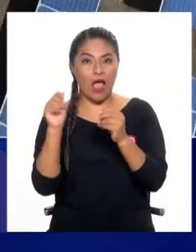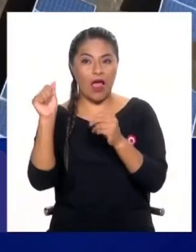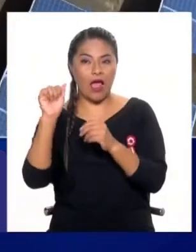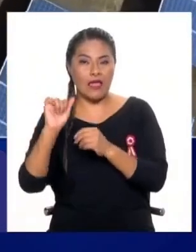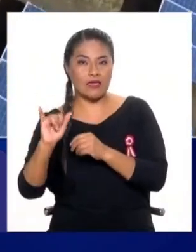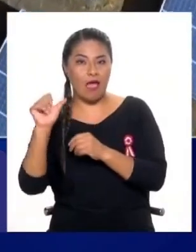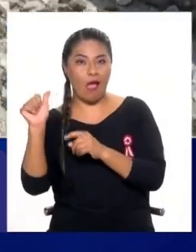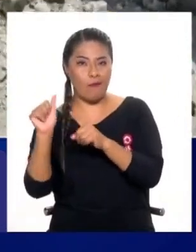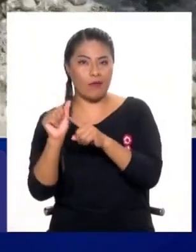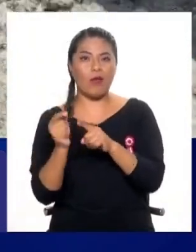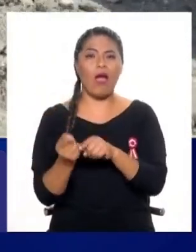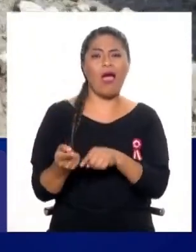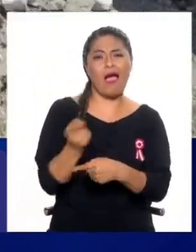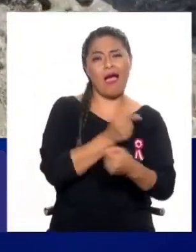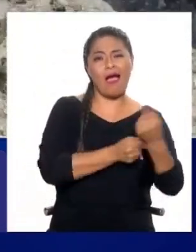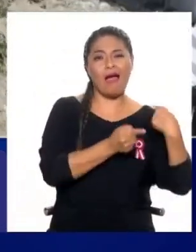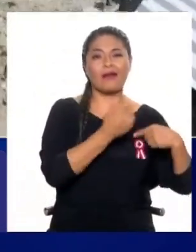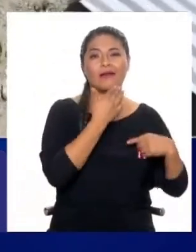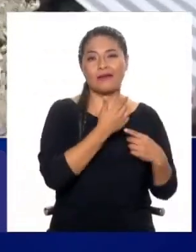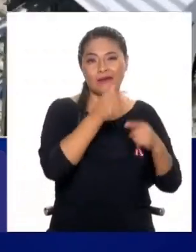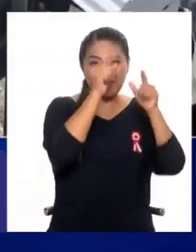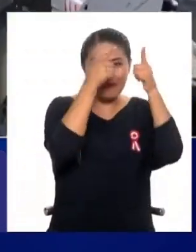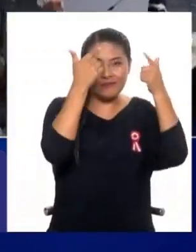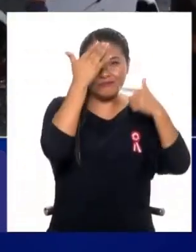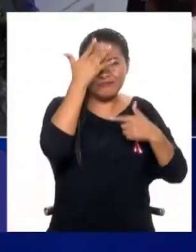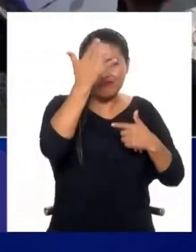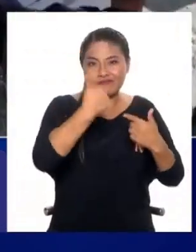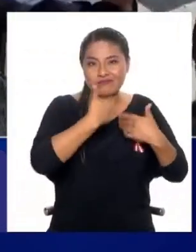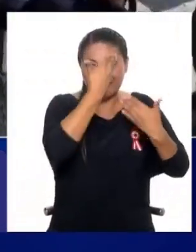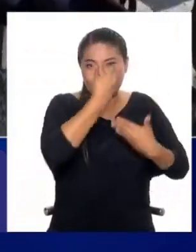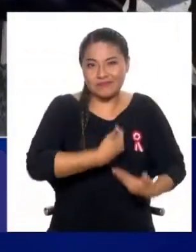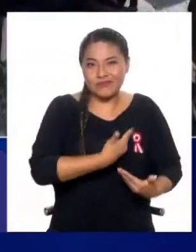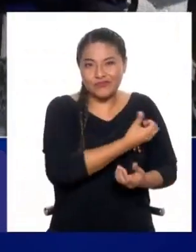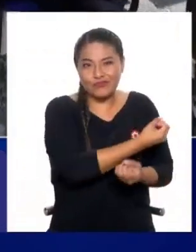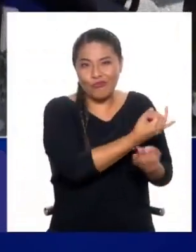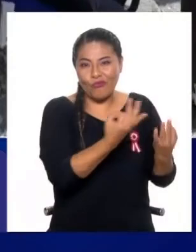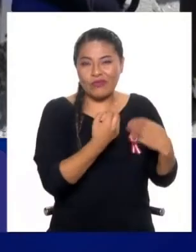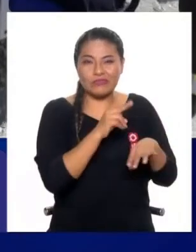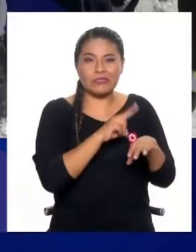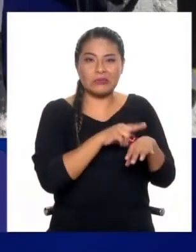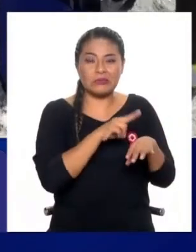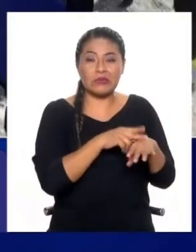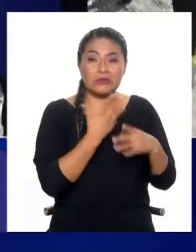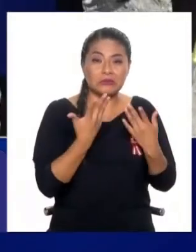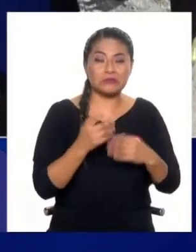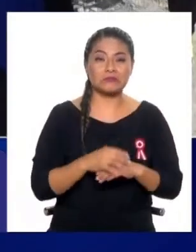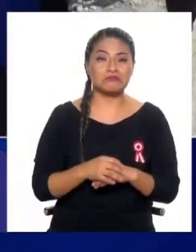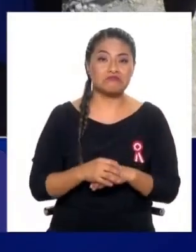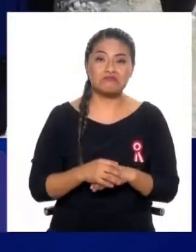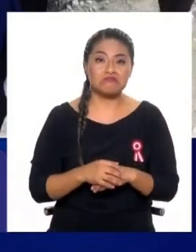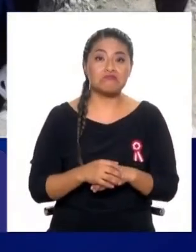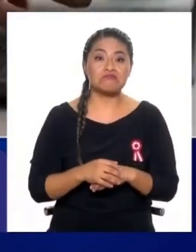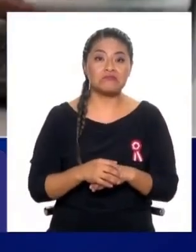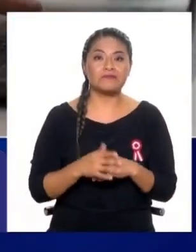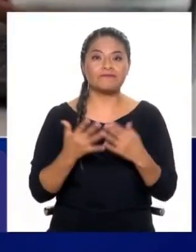artificial, frente a un, para cualquier persona, digamos, que quiera meterse. Porque esto es algo muy